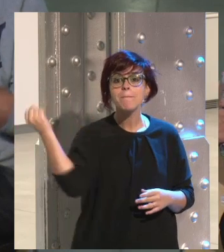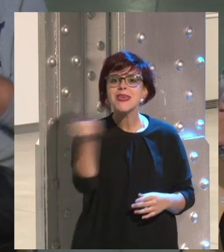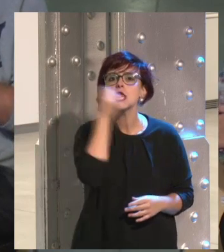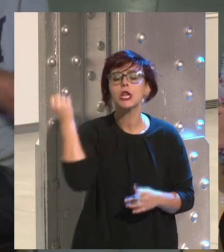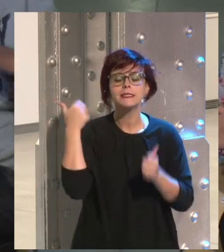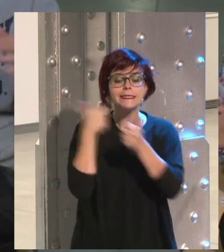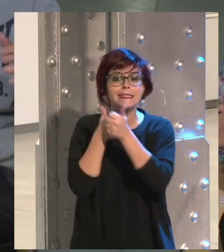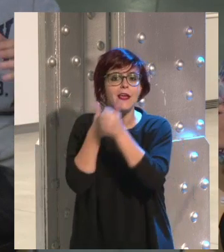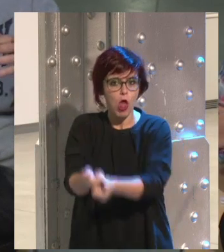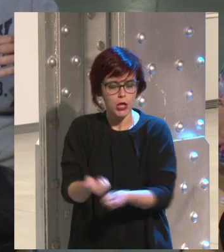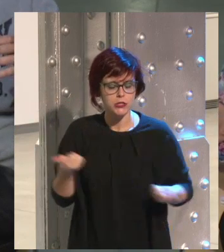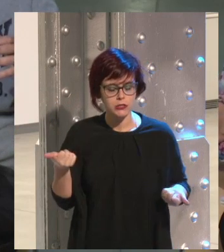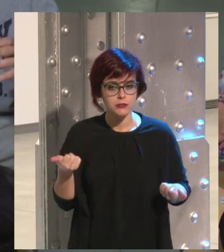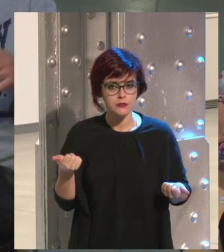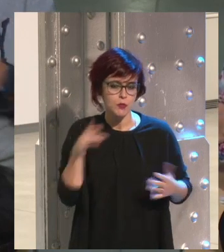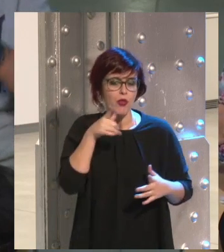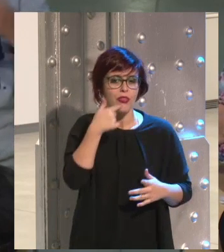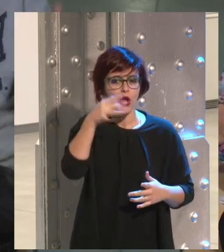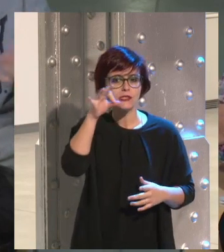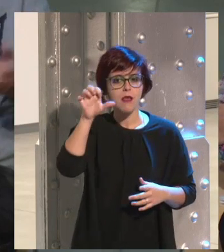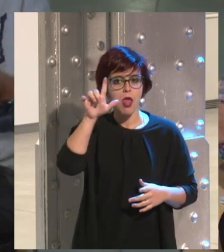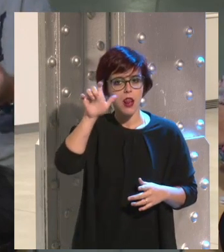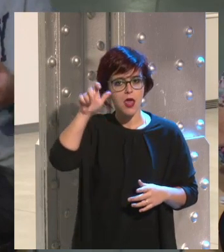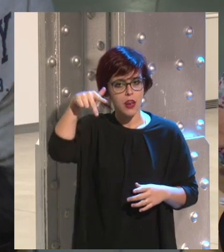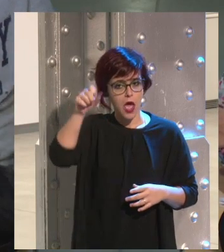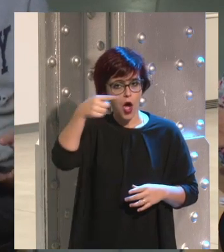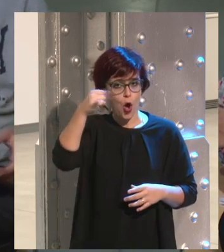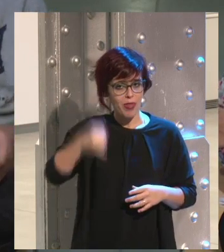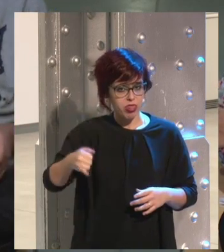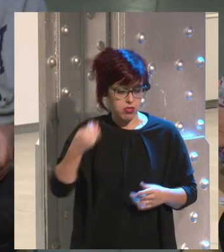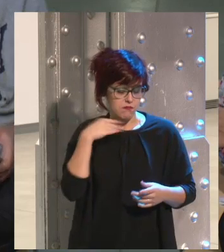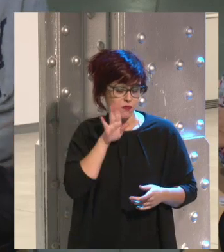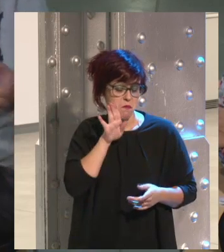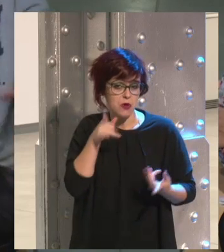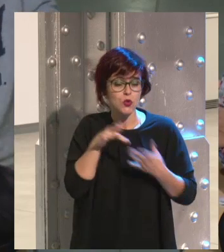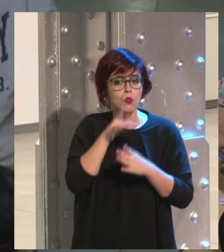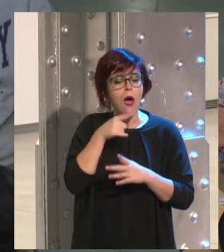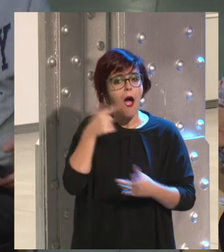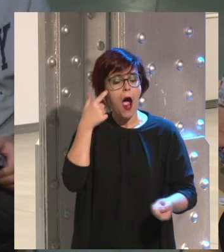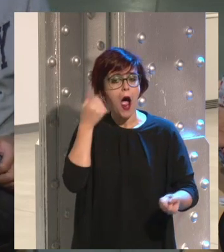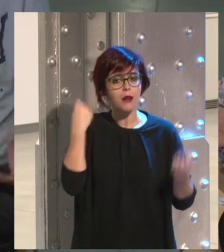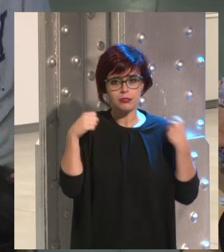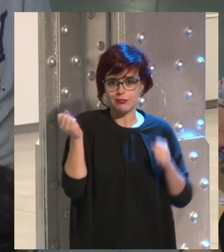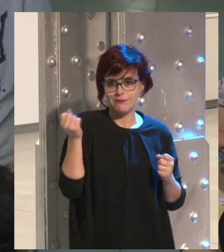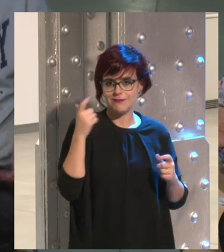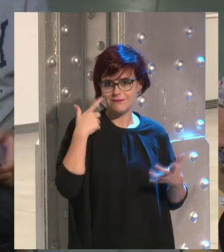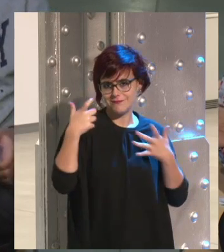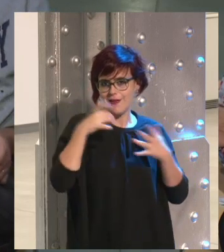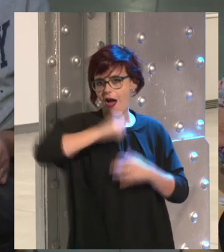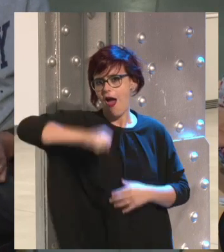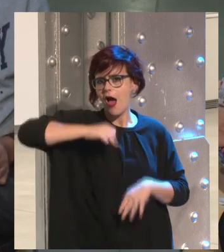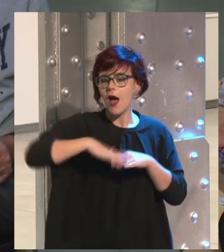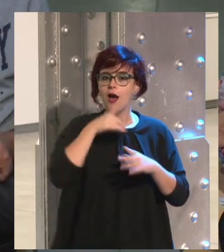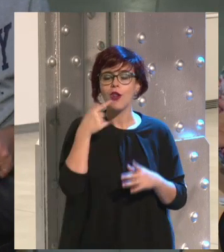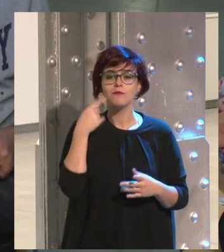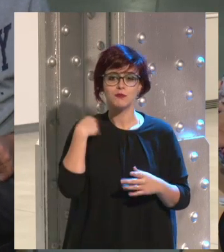¿Cómo puede ser? Yo te he hablado de Selena Gómez, porque es una artista que, además, cuidamos mucho en los 40, que la ponemos mucho, pero